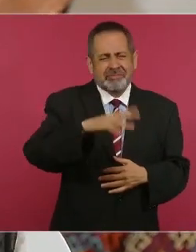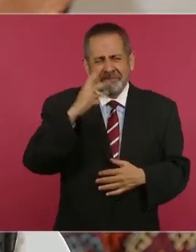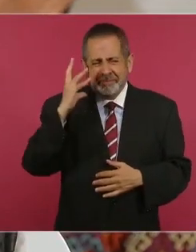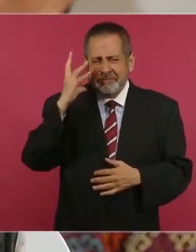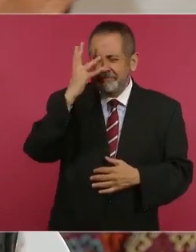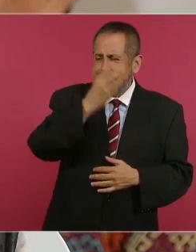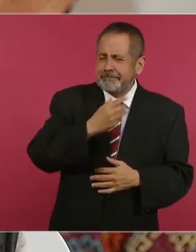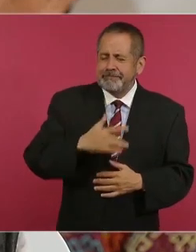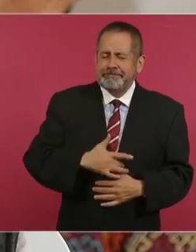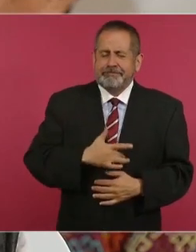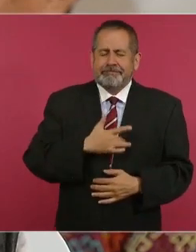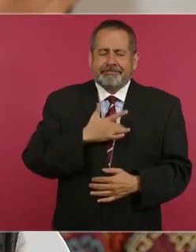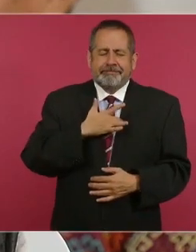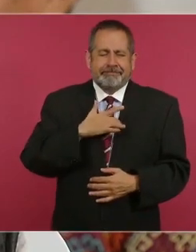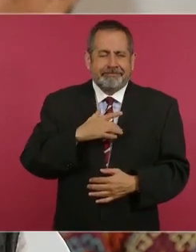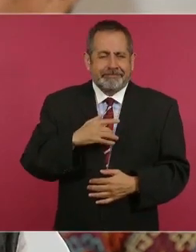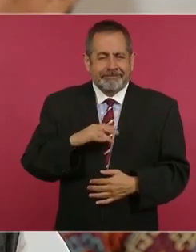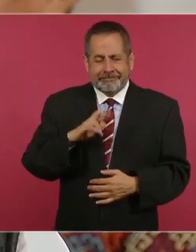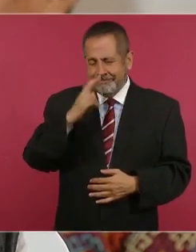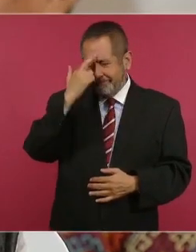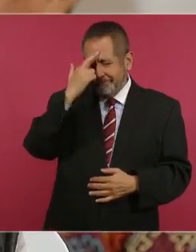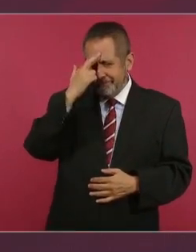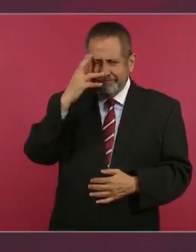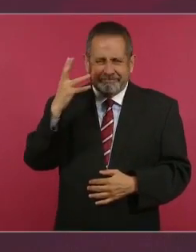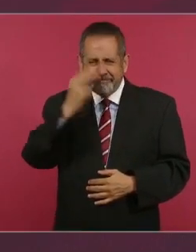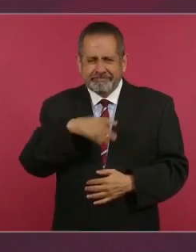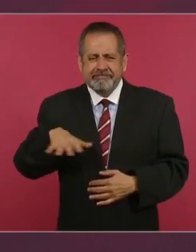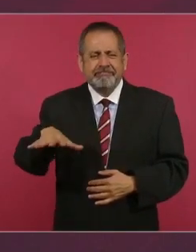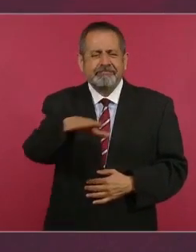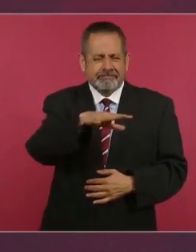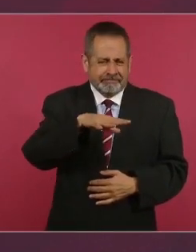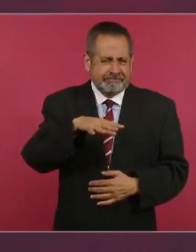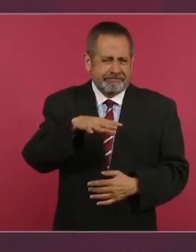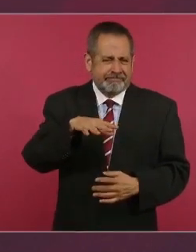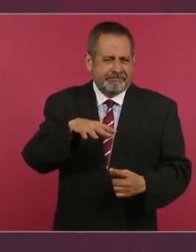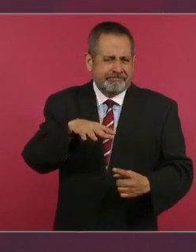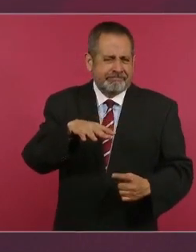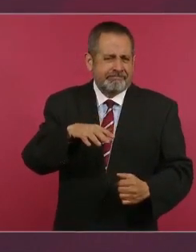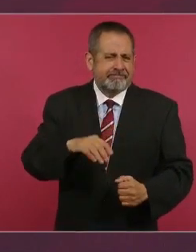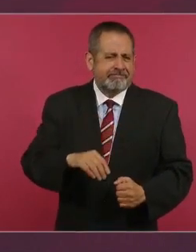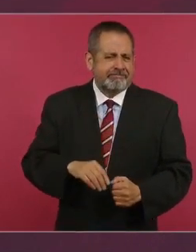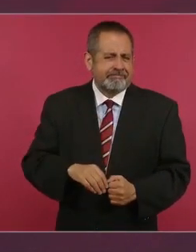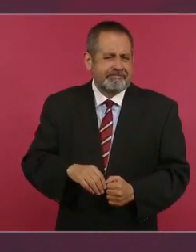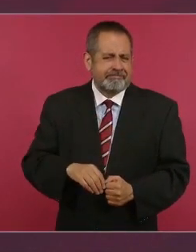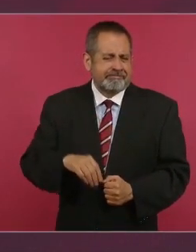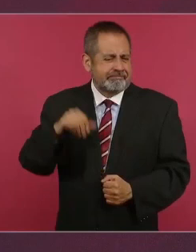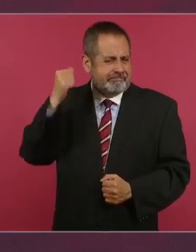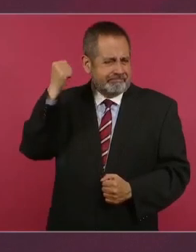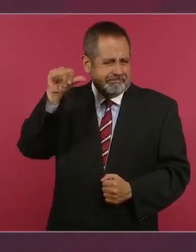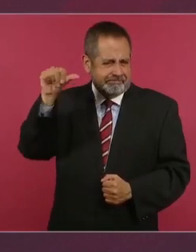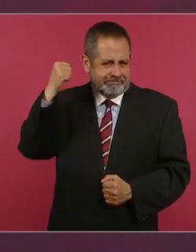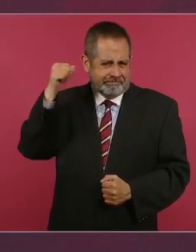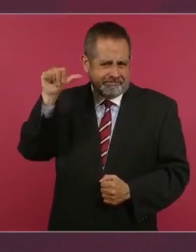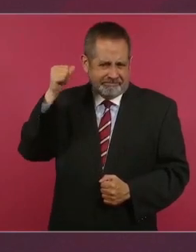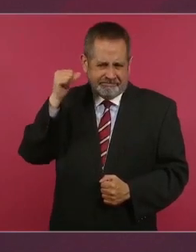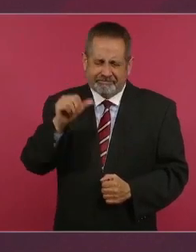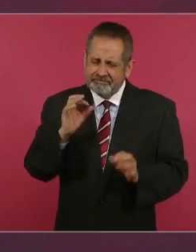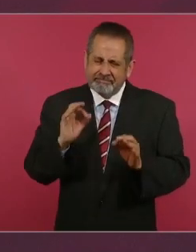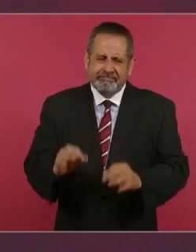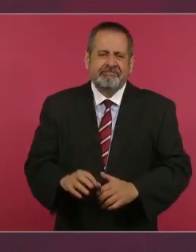nostálgico puerto de Acapulco.